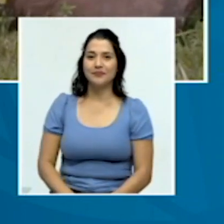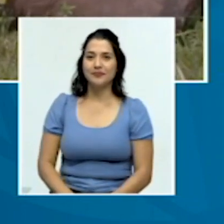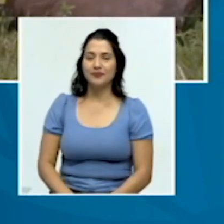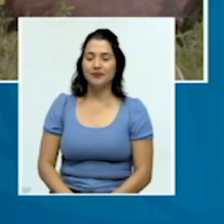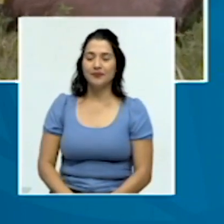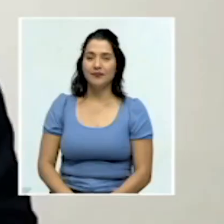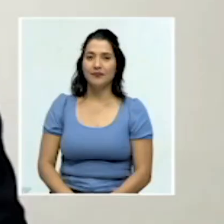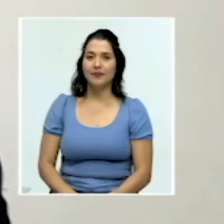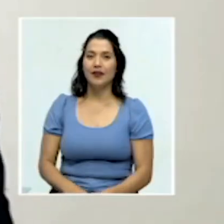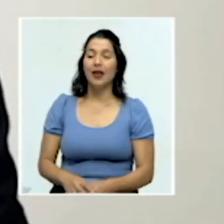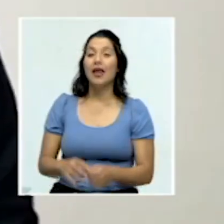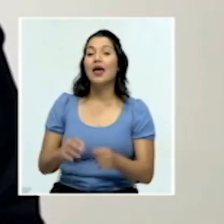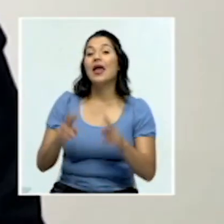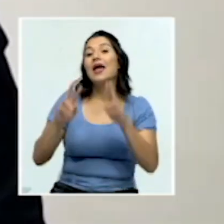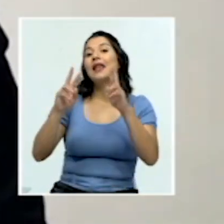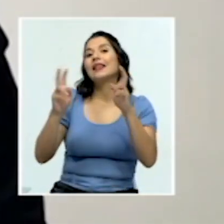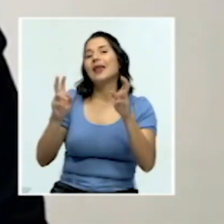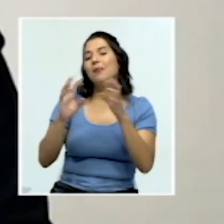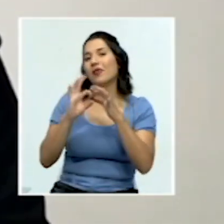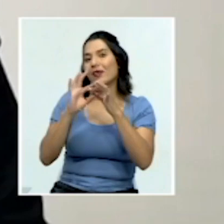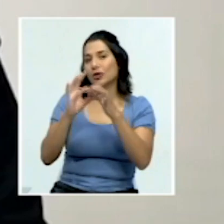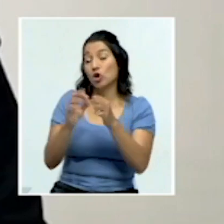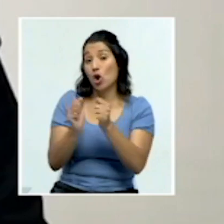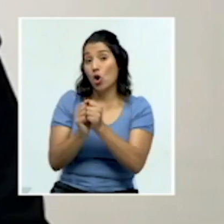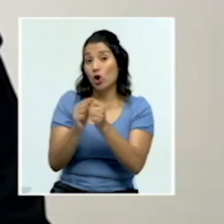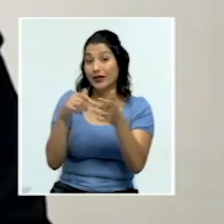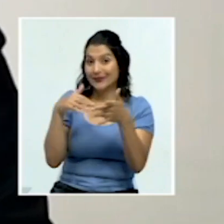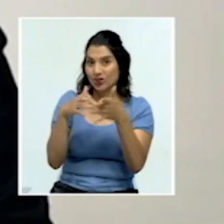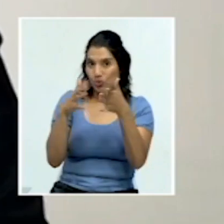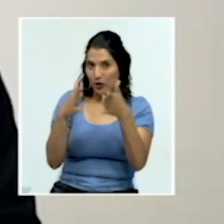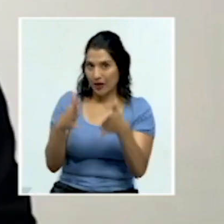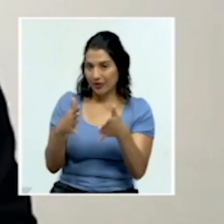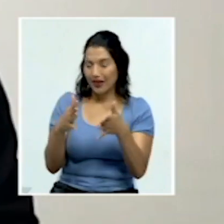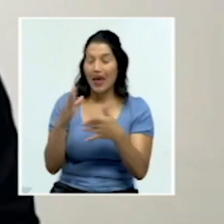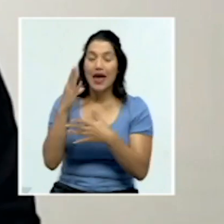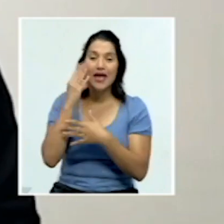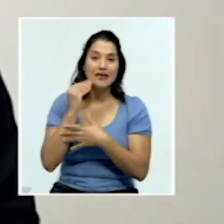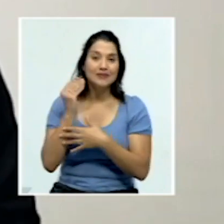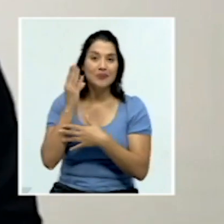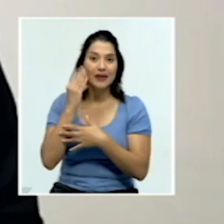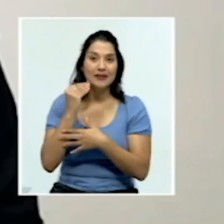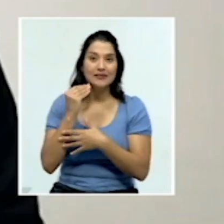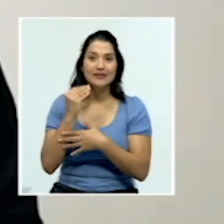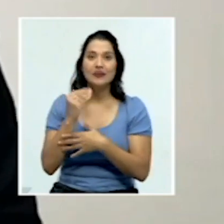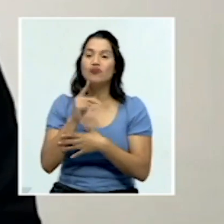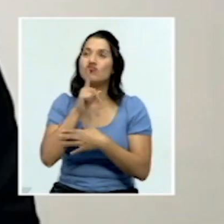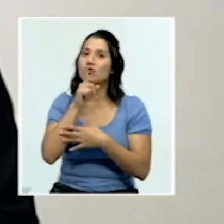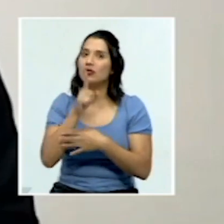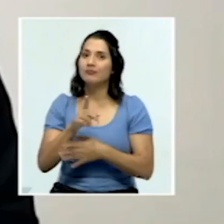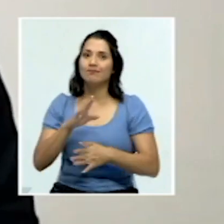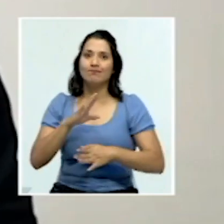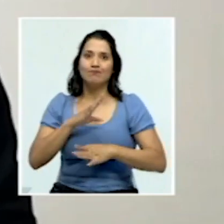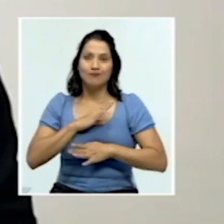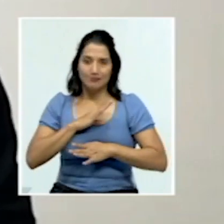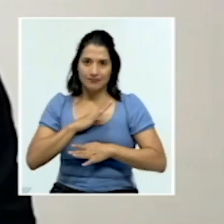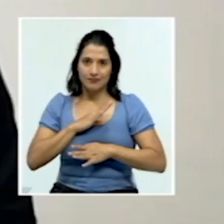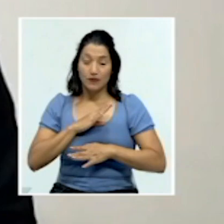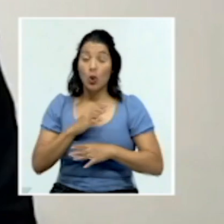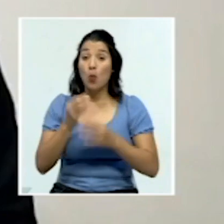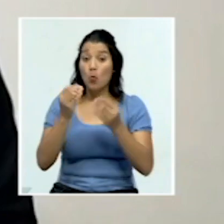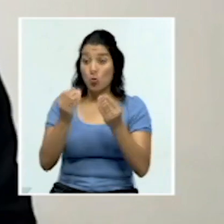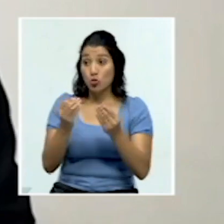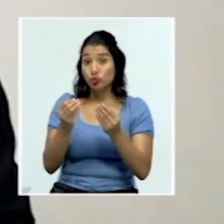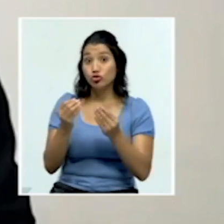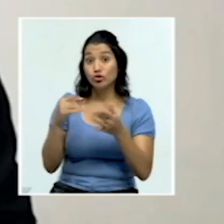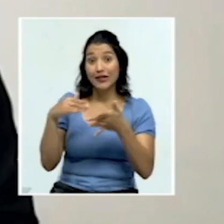En el tema del grupo estudiantil, las experiencias han sido bastante satisfactorias. Muchos de